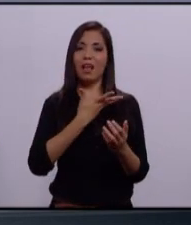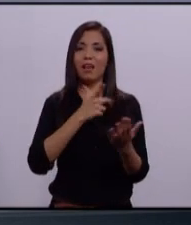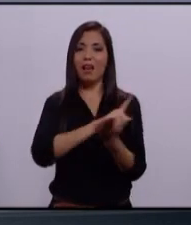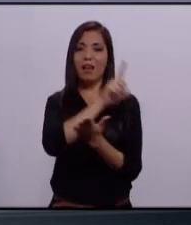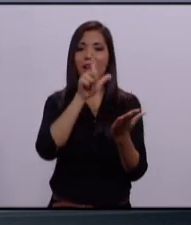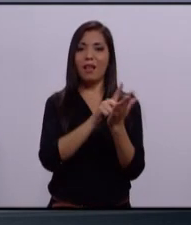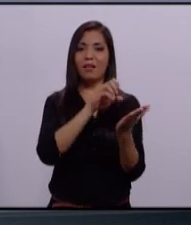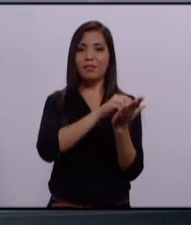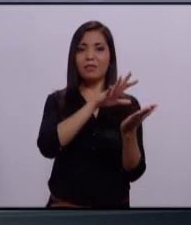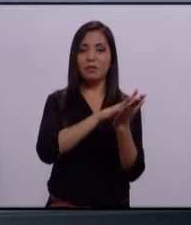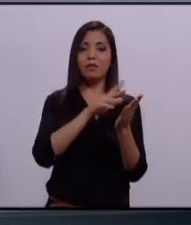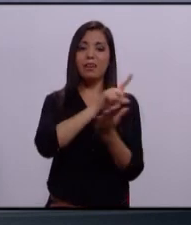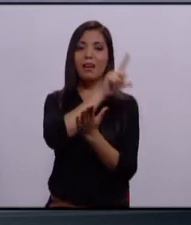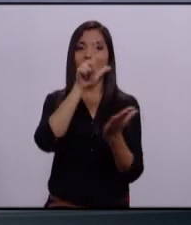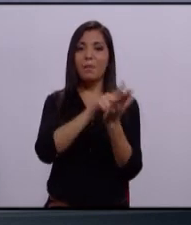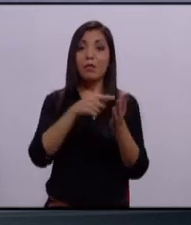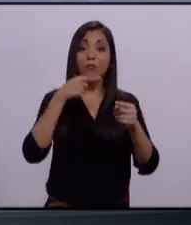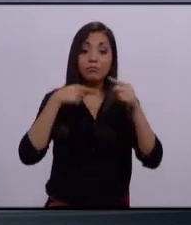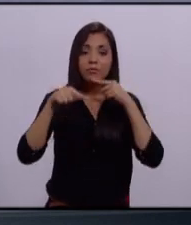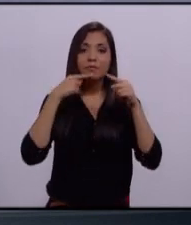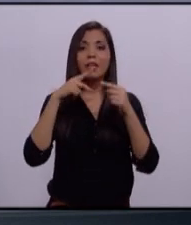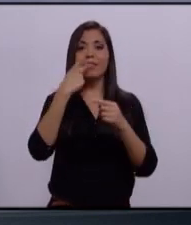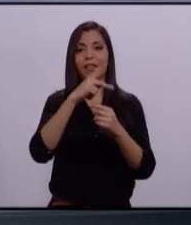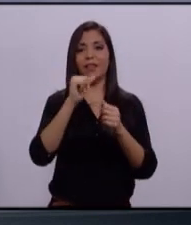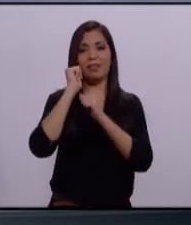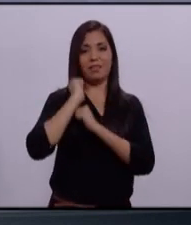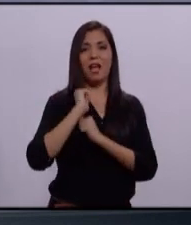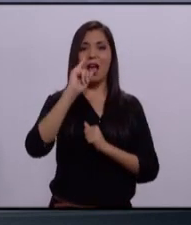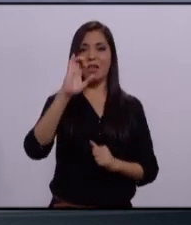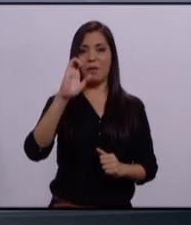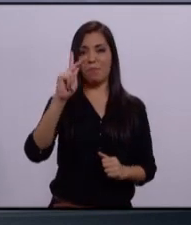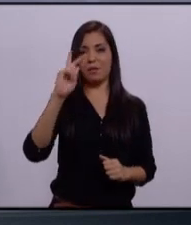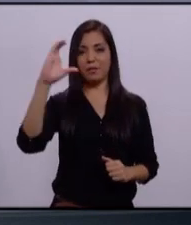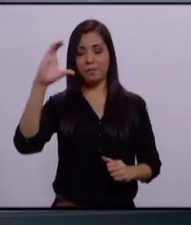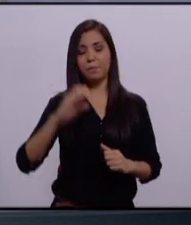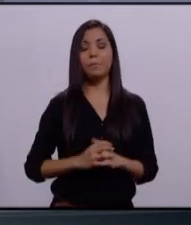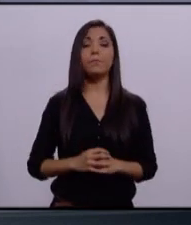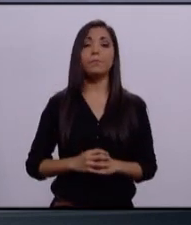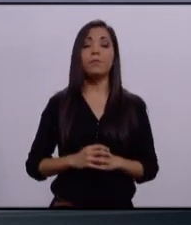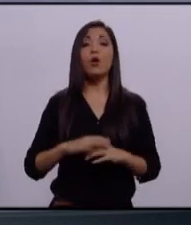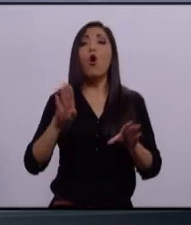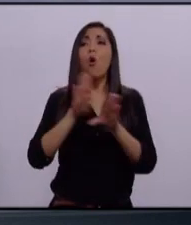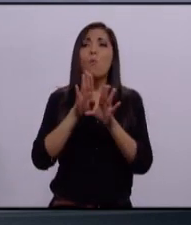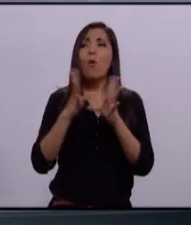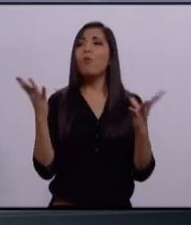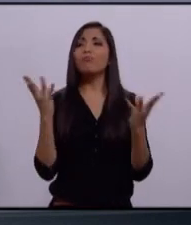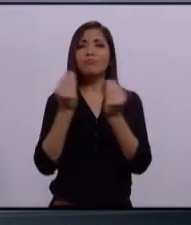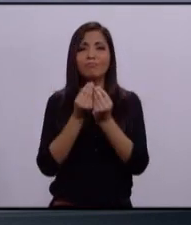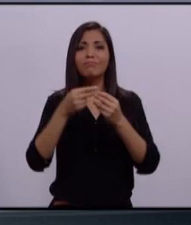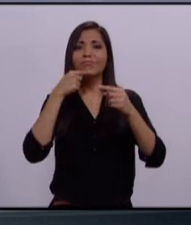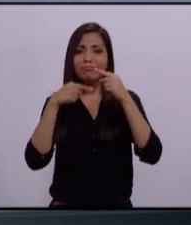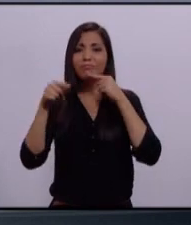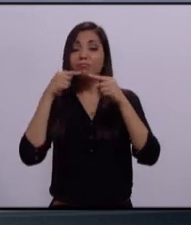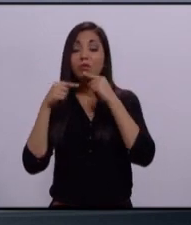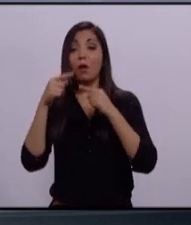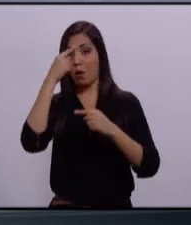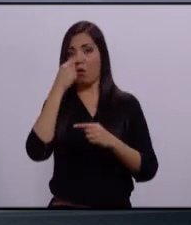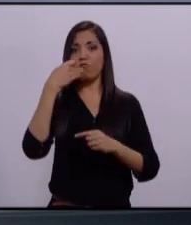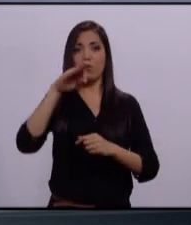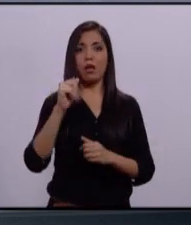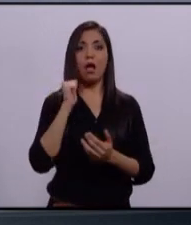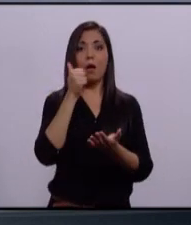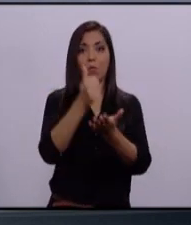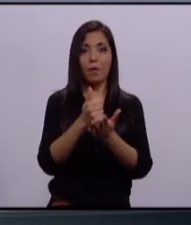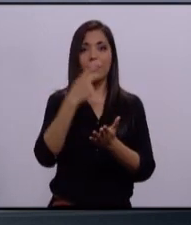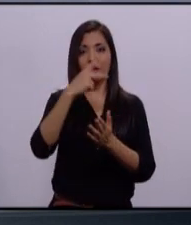del Reglamento de Debates del Instituto Electoral y de Participación Ciudadana. La mecánica de este debate, aprobado también por la Comisión